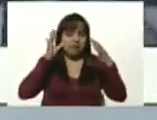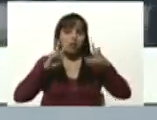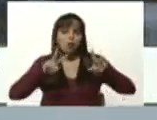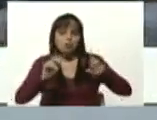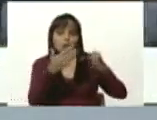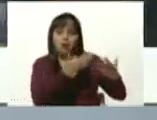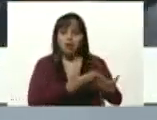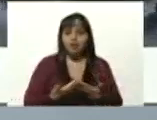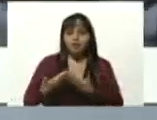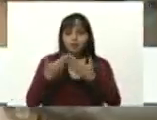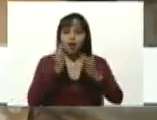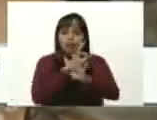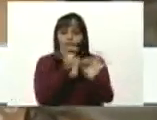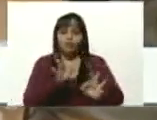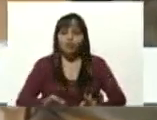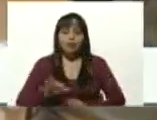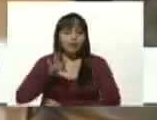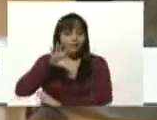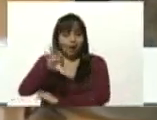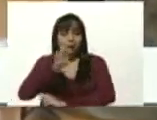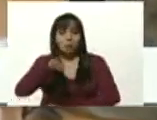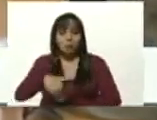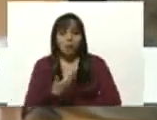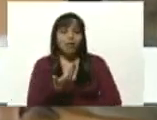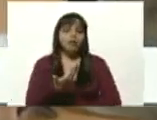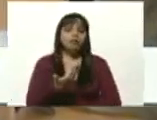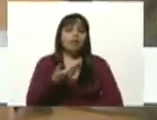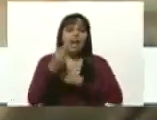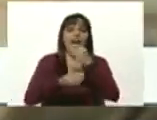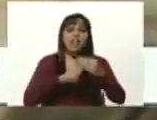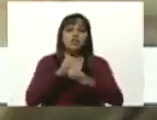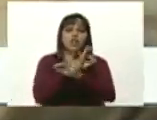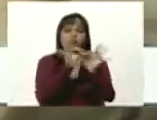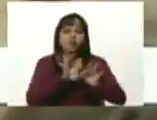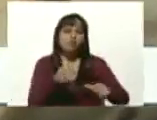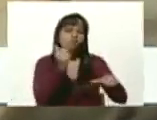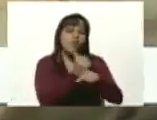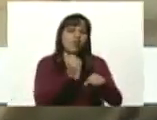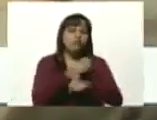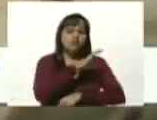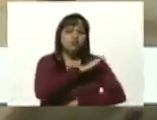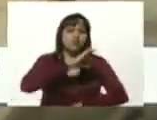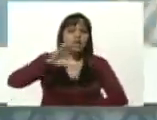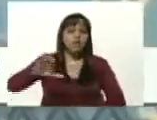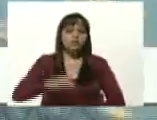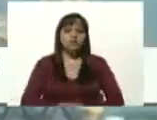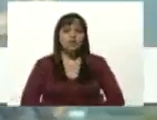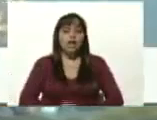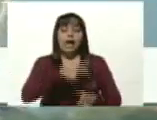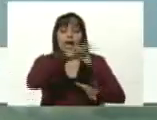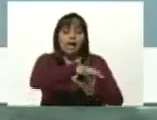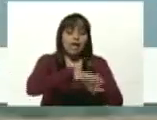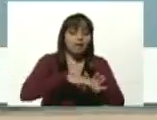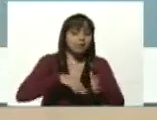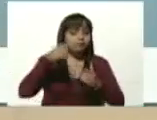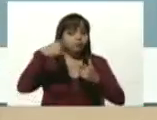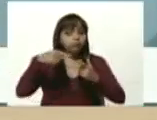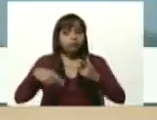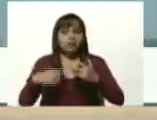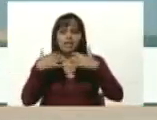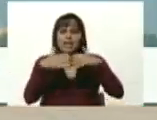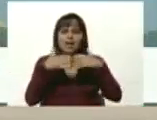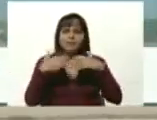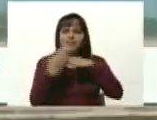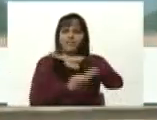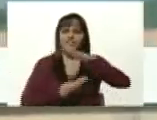creando condiciones para que nuestro país genere cadenas productivas soberanas, que la producción de las empresas básicas tenga respuesta